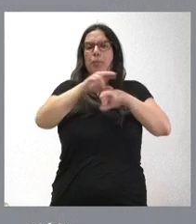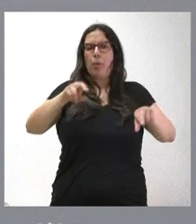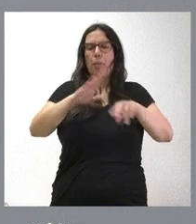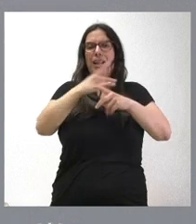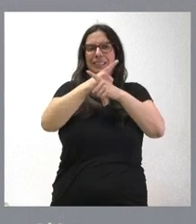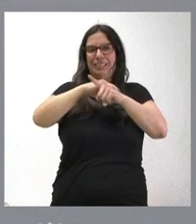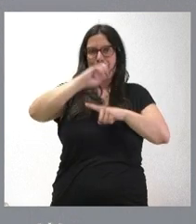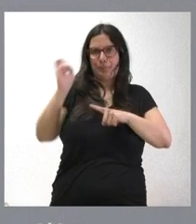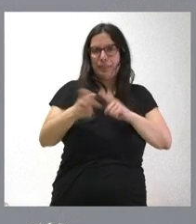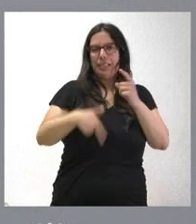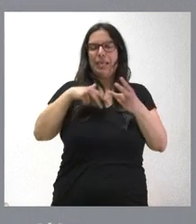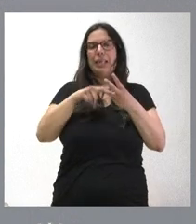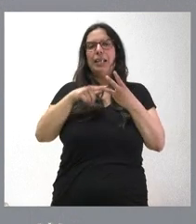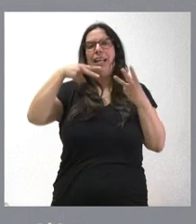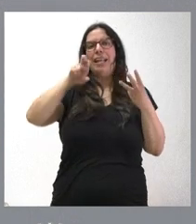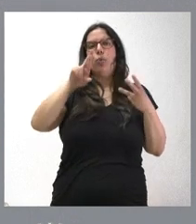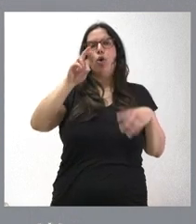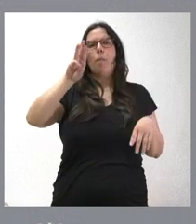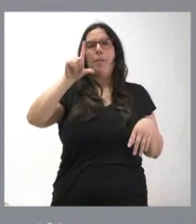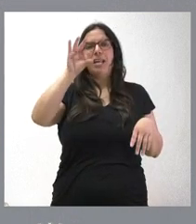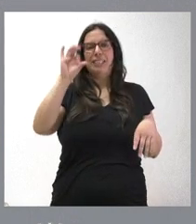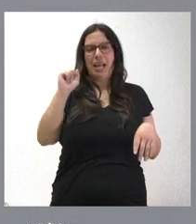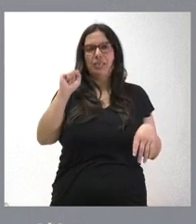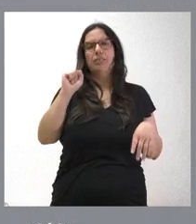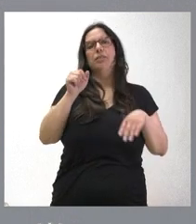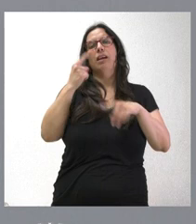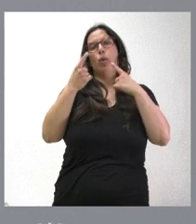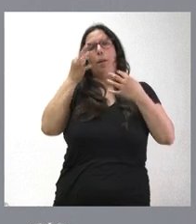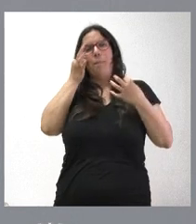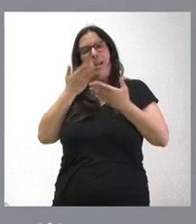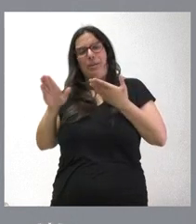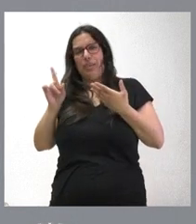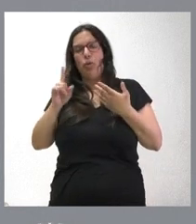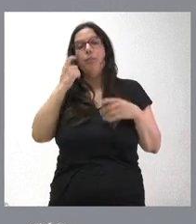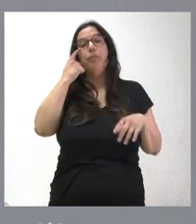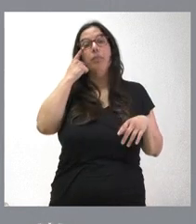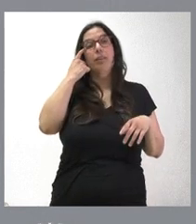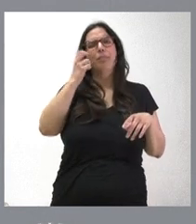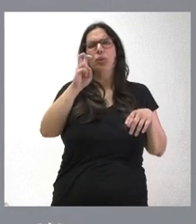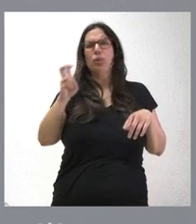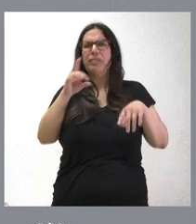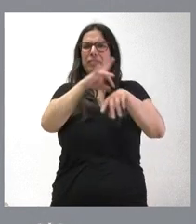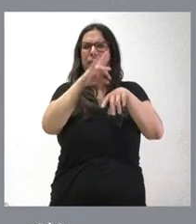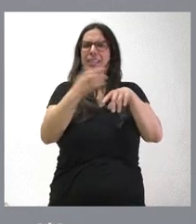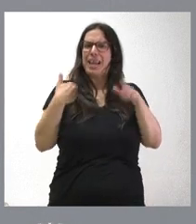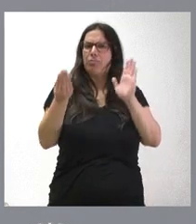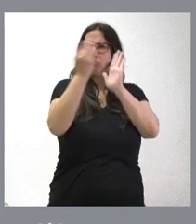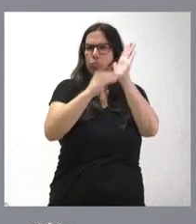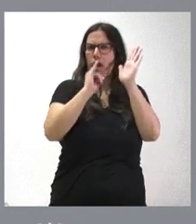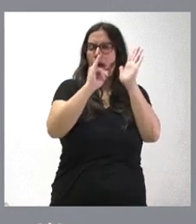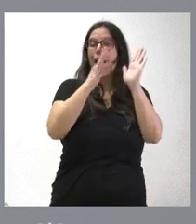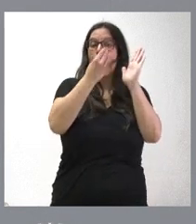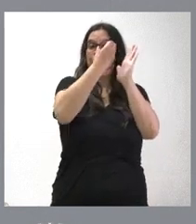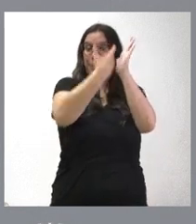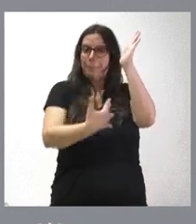desmielinizantes neuroplasias malignas excepto la neuroplasia de piel que no sean melanonas y una serie de enfermedades que estaban ya incluidas lo que hacemos es